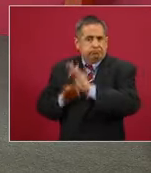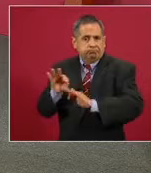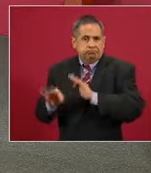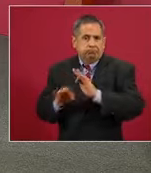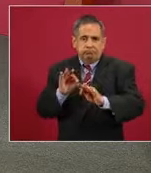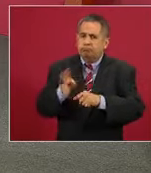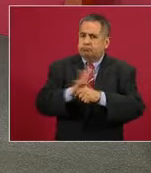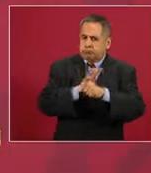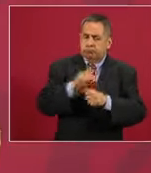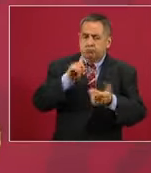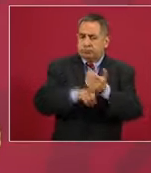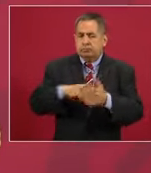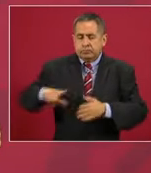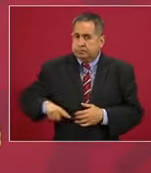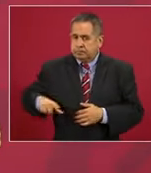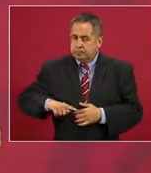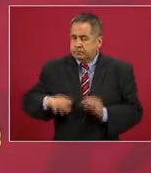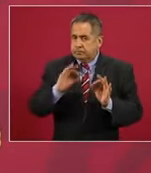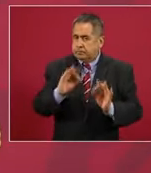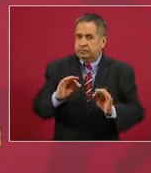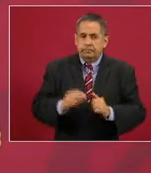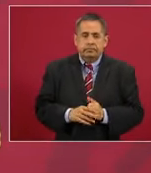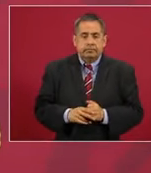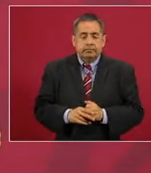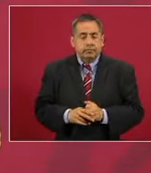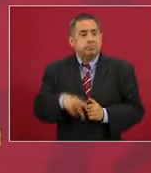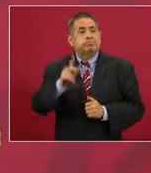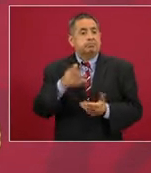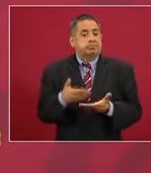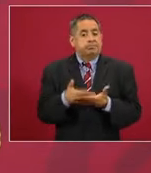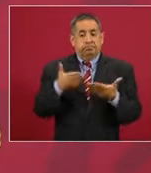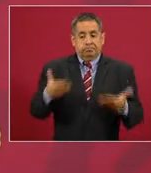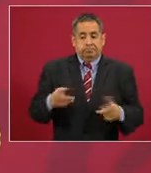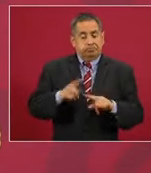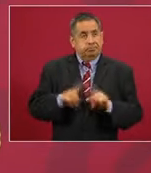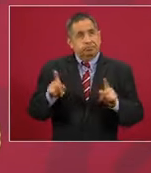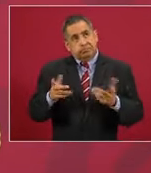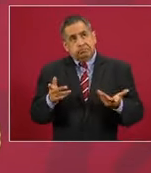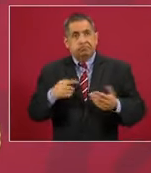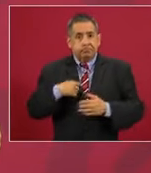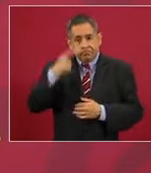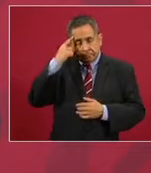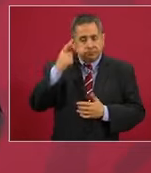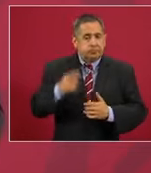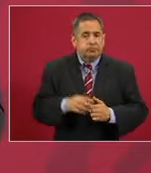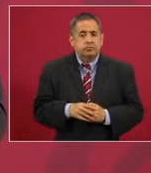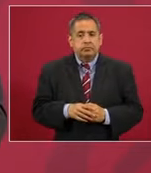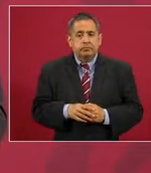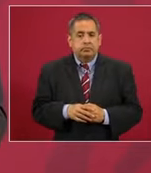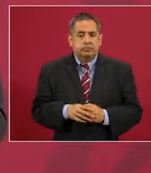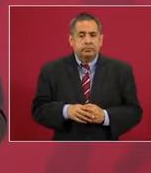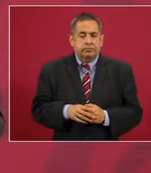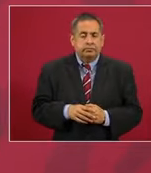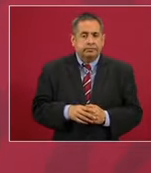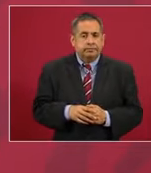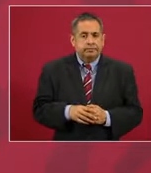en hospitales públicos, pero ahora es